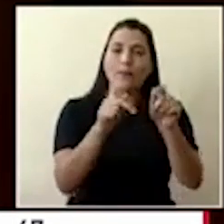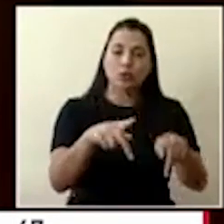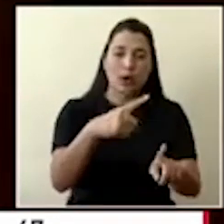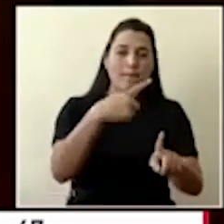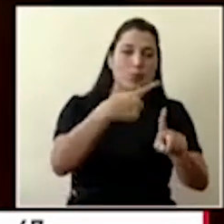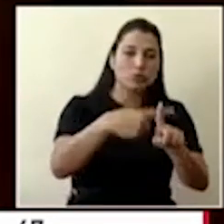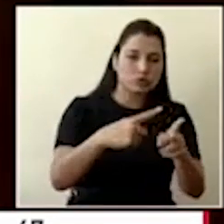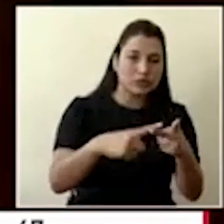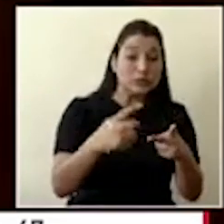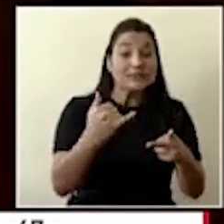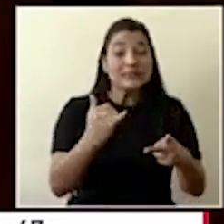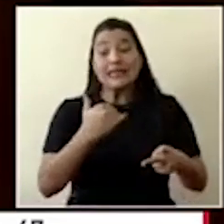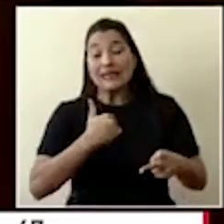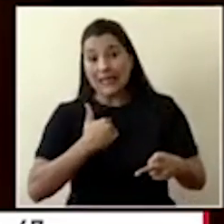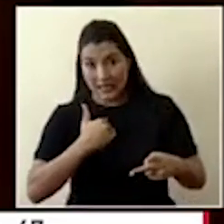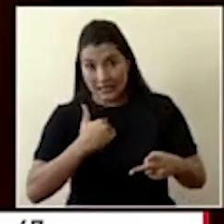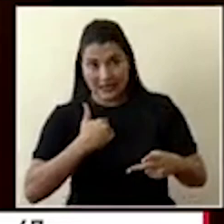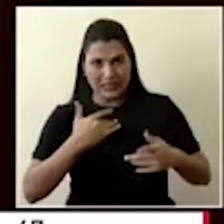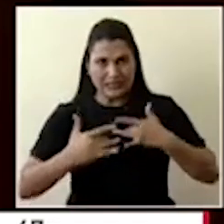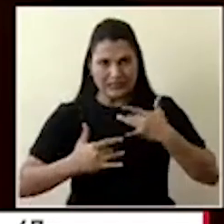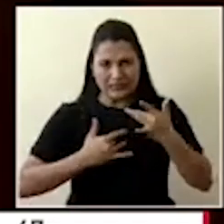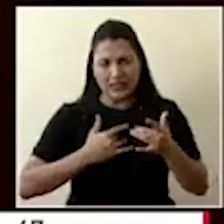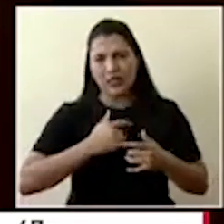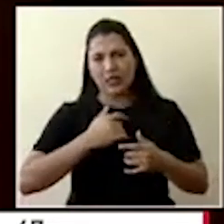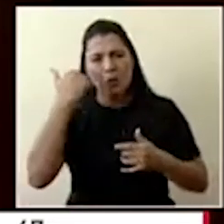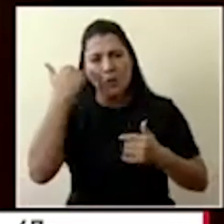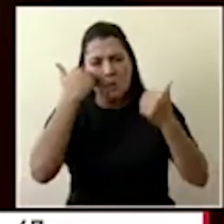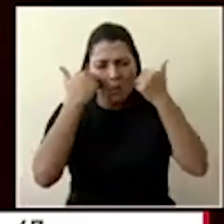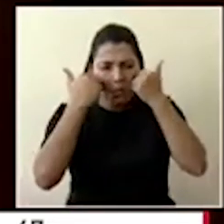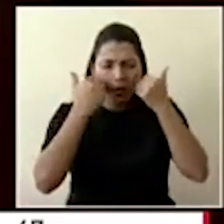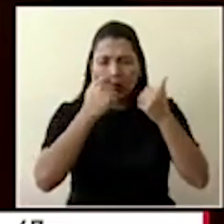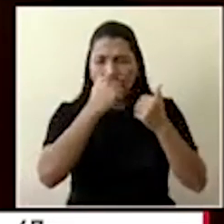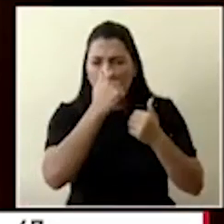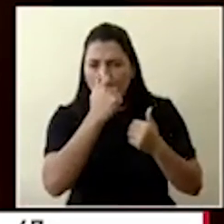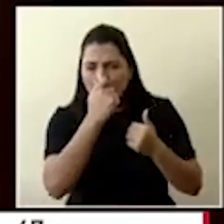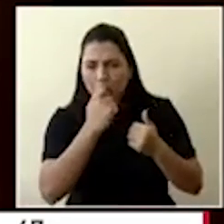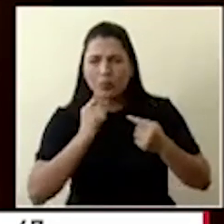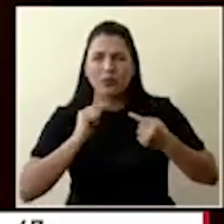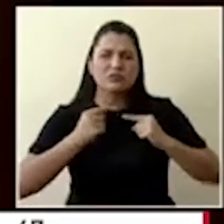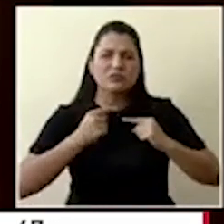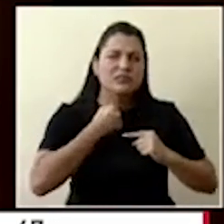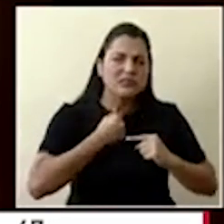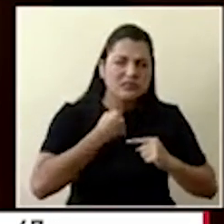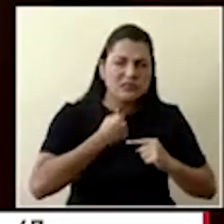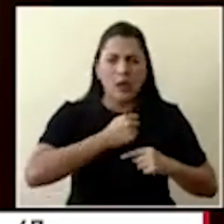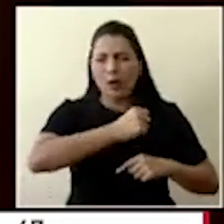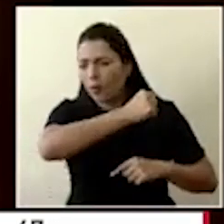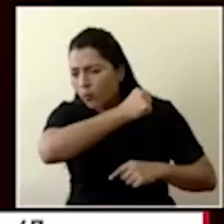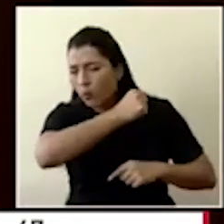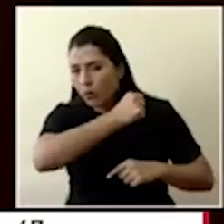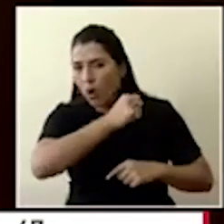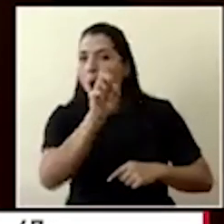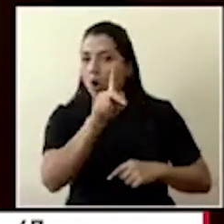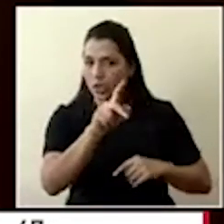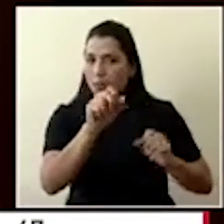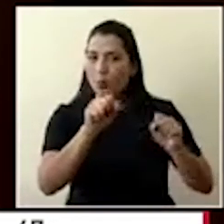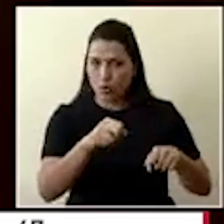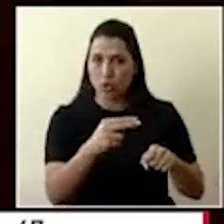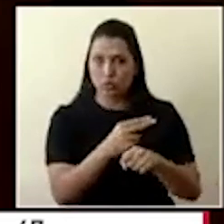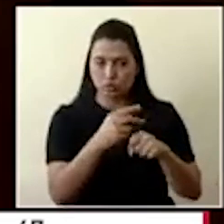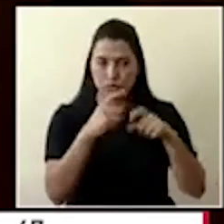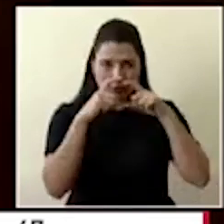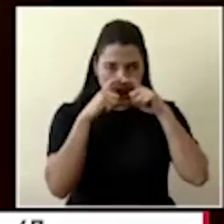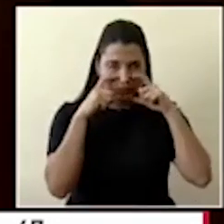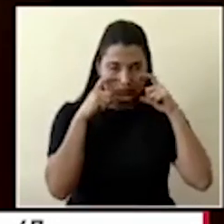con la fiebre, con la tos o la dificultad respiratoria, sí pueden usarlos en caso que tengan